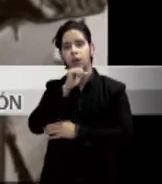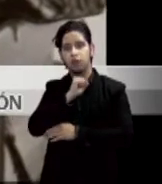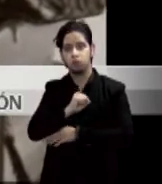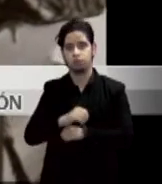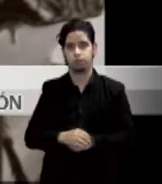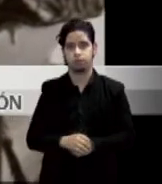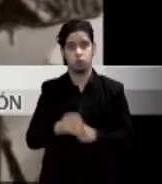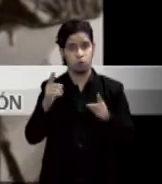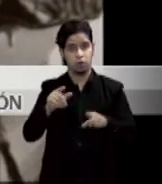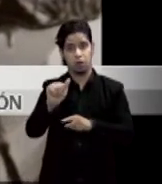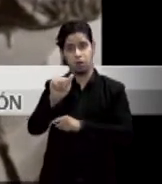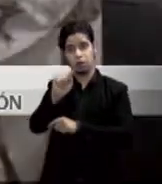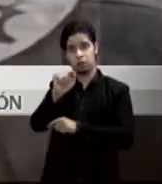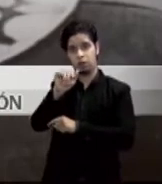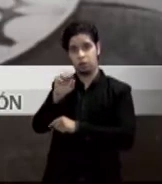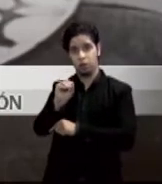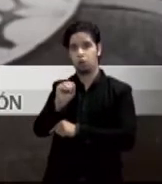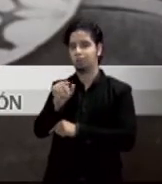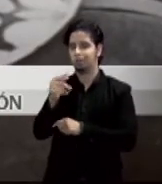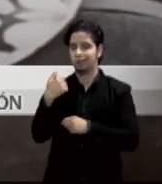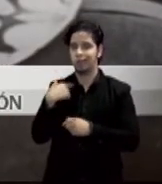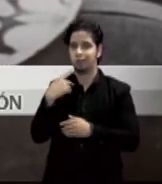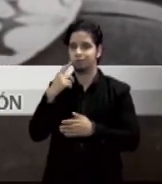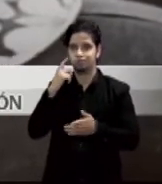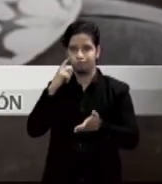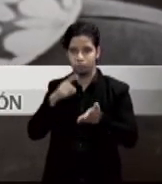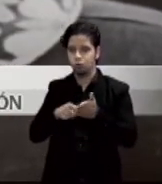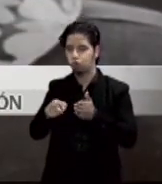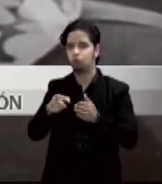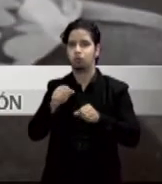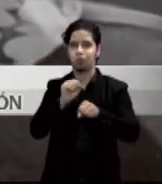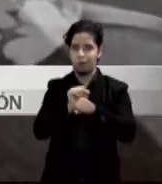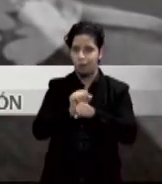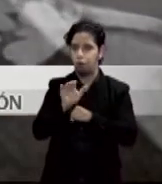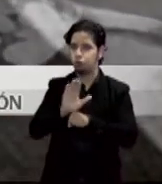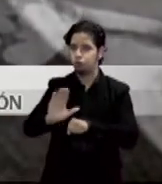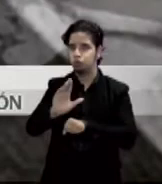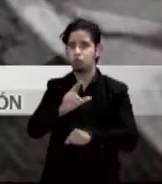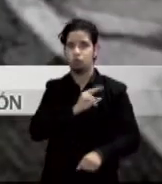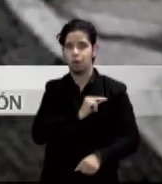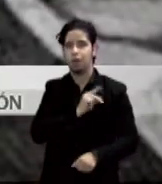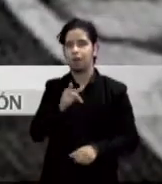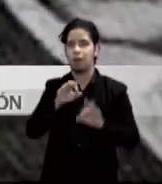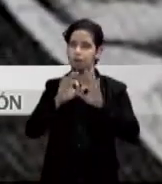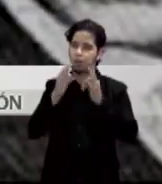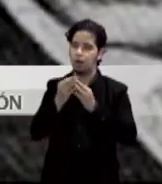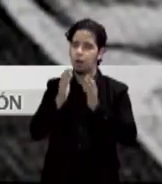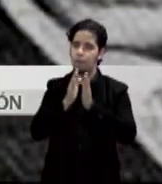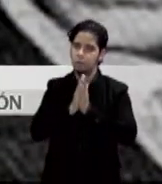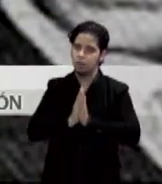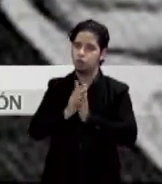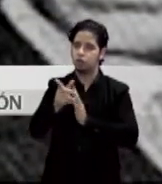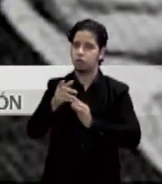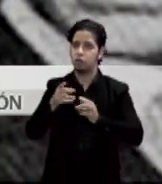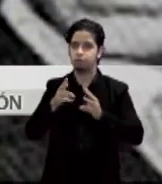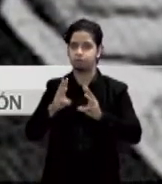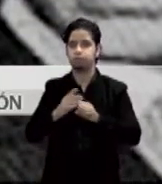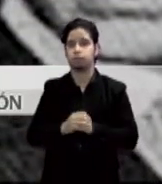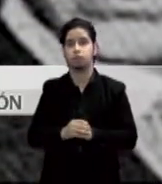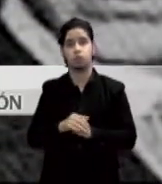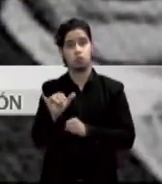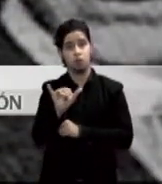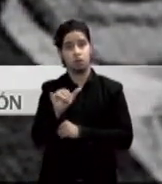porque el ateneo es custodio de sus trabajos de sus novelas y la familia así lo pidió además que el teatro braulio